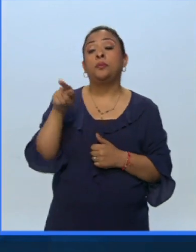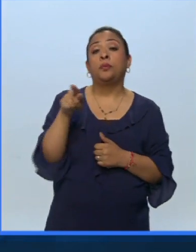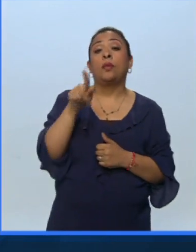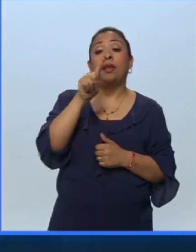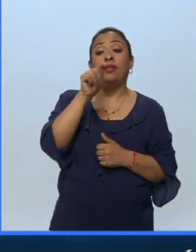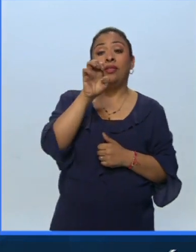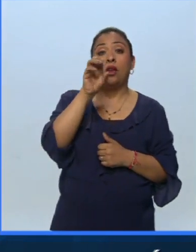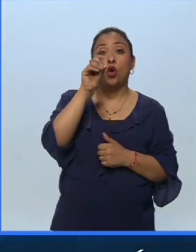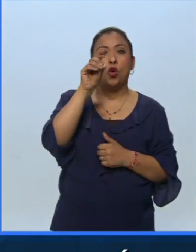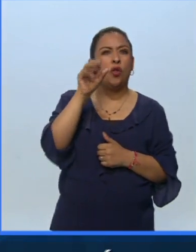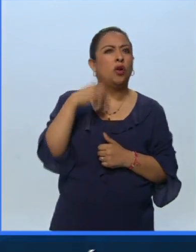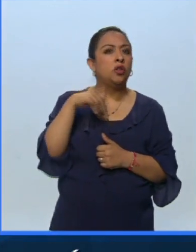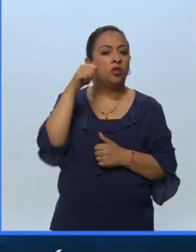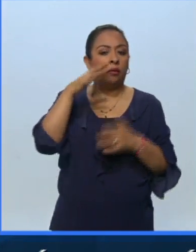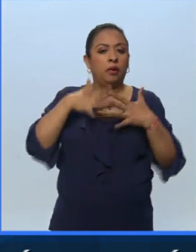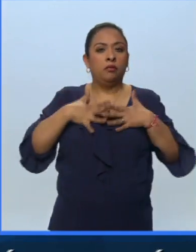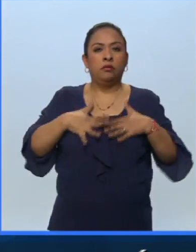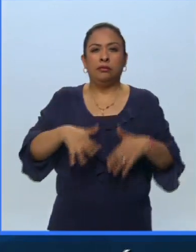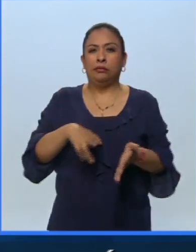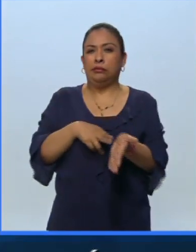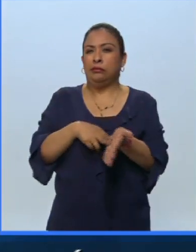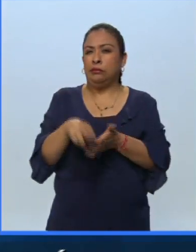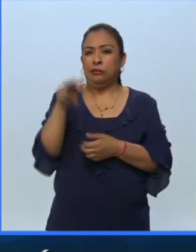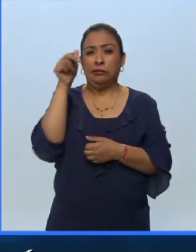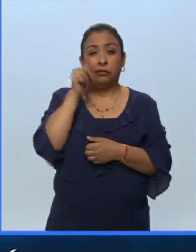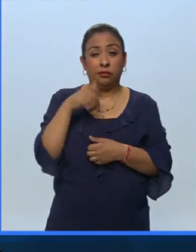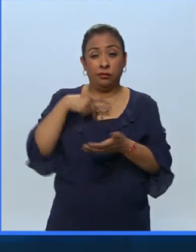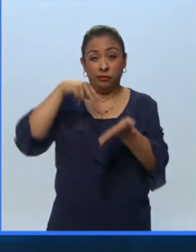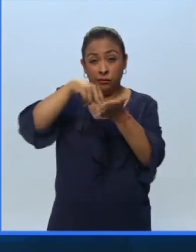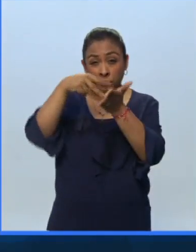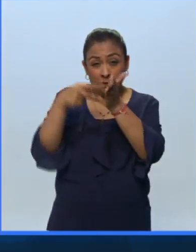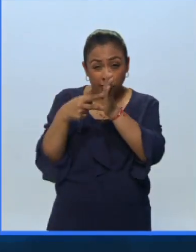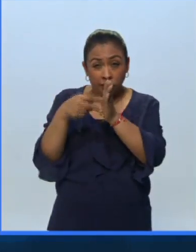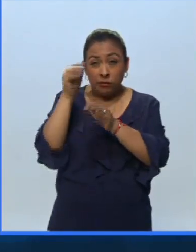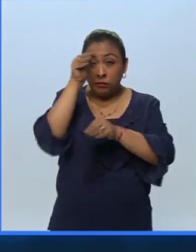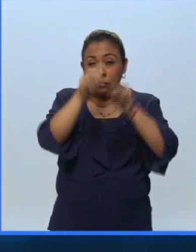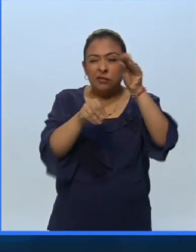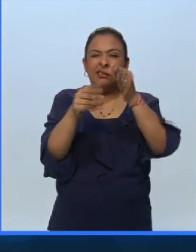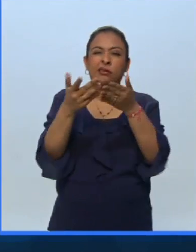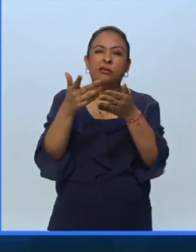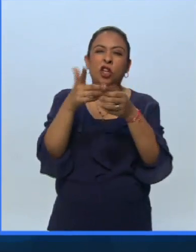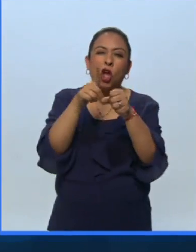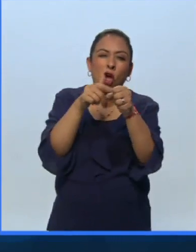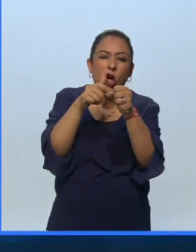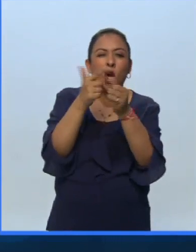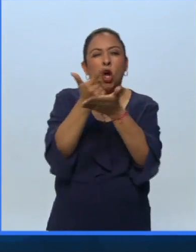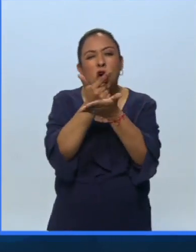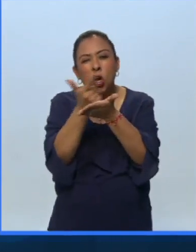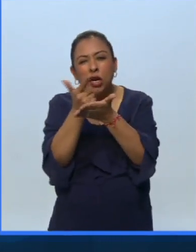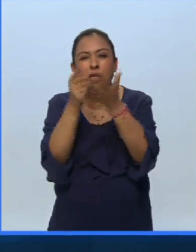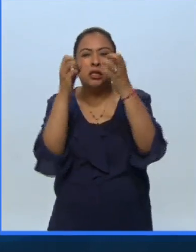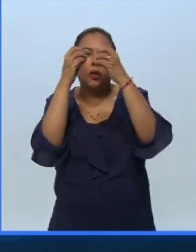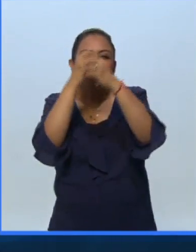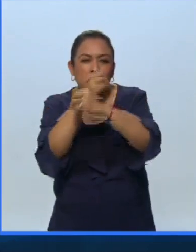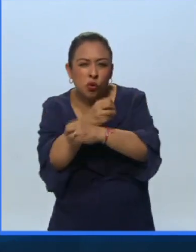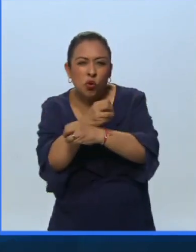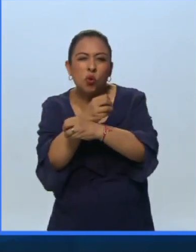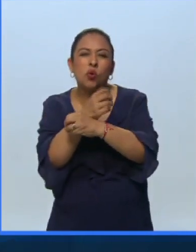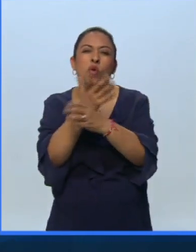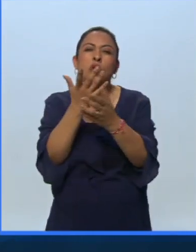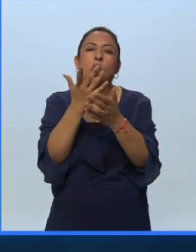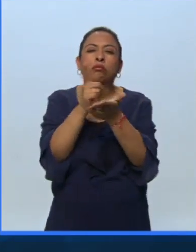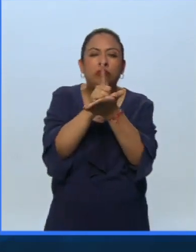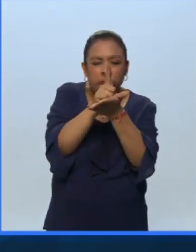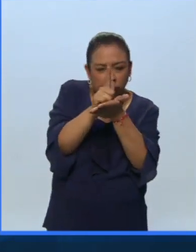Teodoro siempre vestía de negro su arquitectura es una arquitectura en tonos grises, oscuros, más